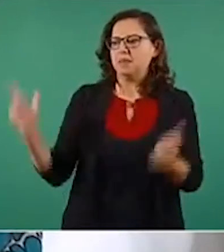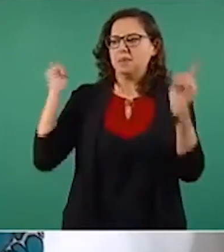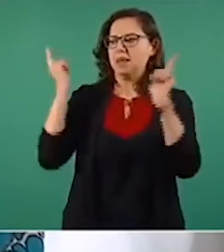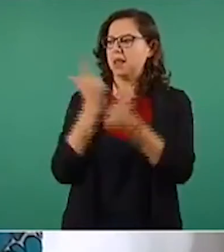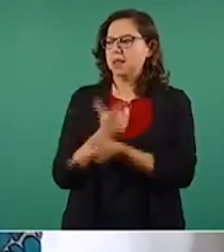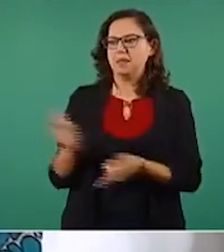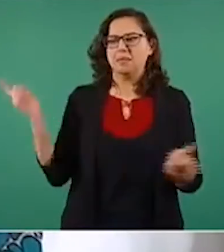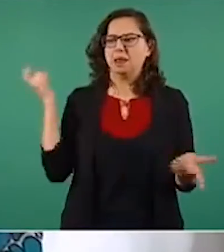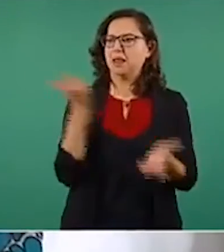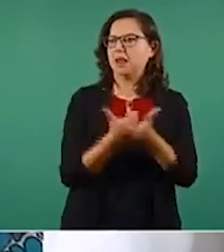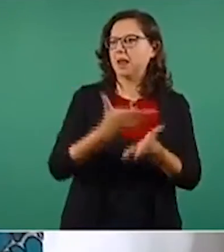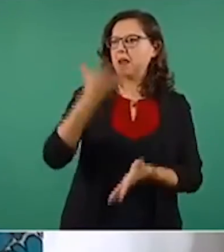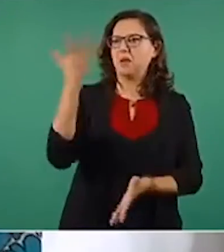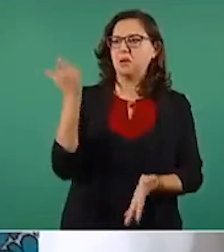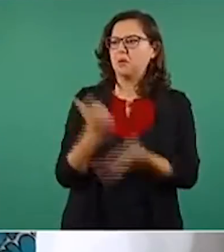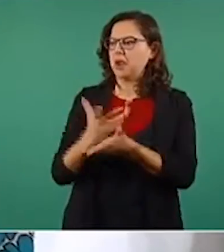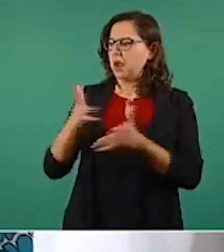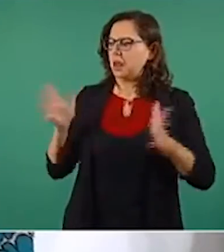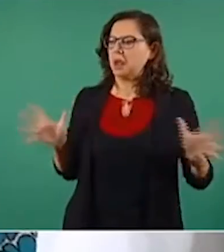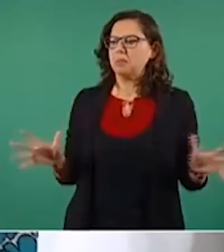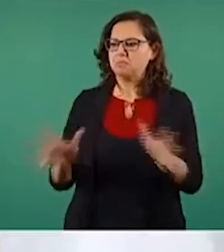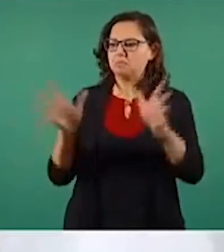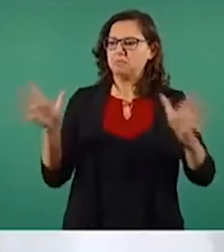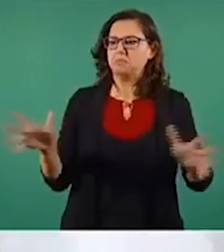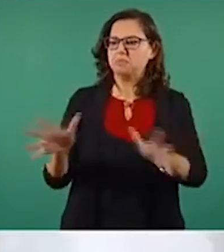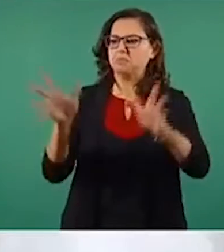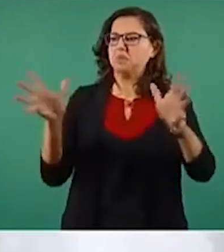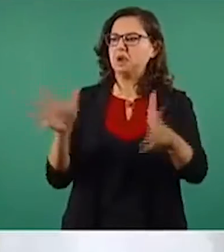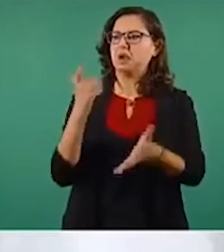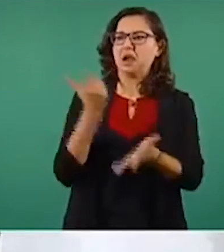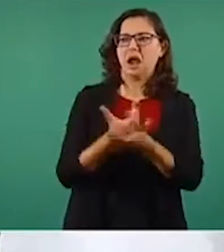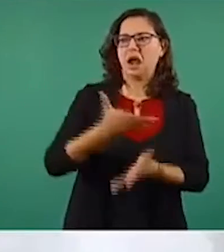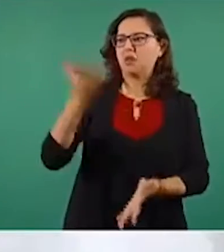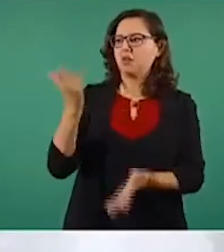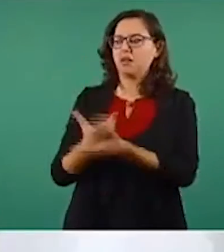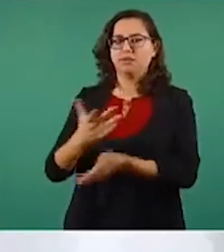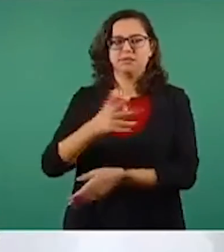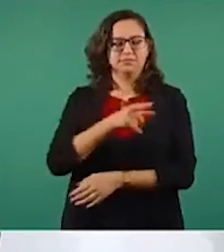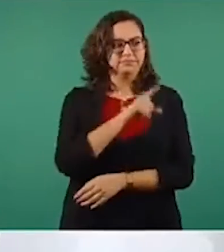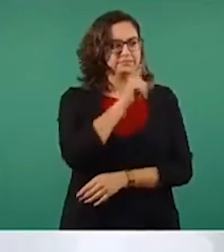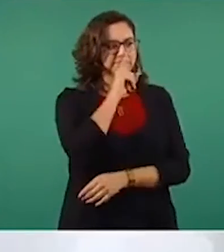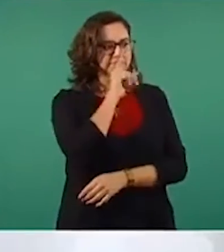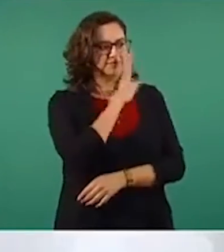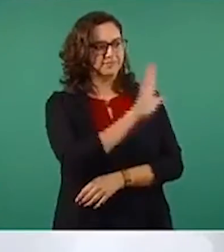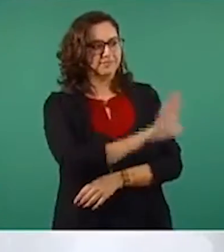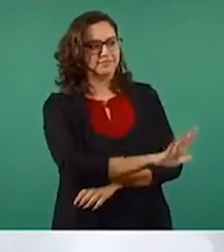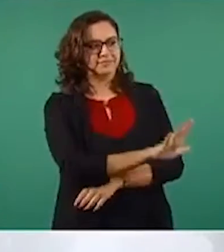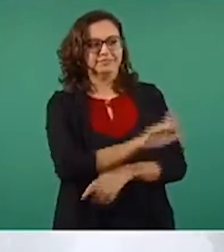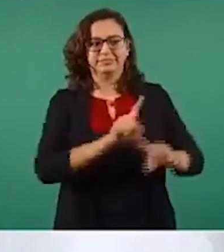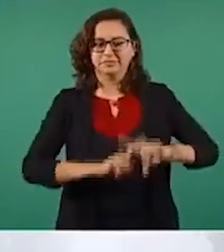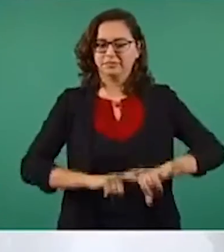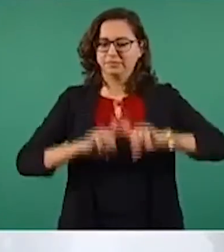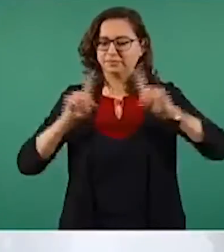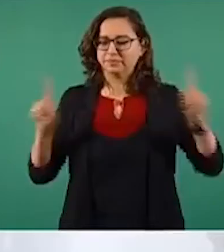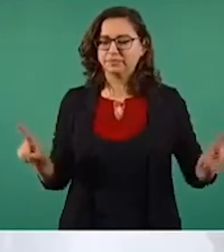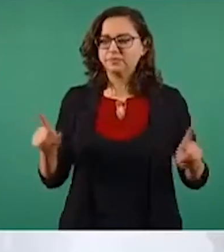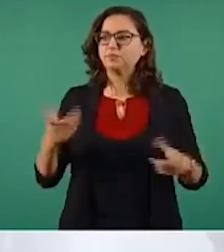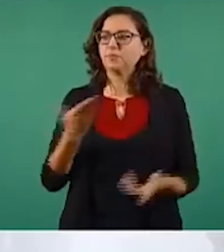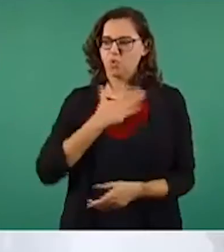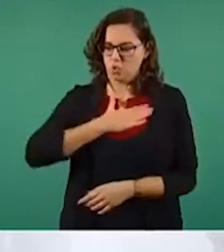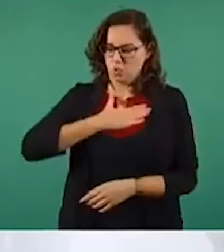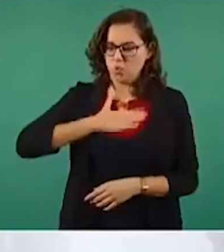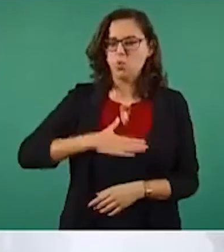los precios y promueve la prosperidad, aquí tuvo que entrar la mano de un gobierno justo,